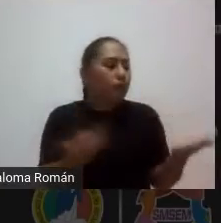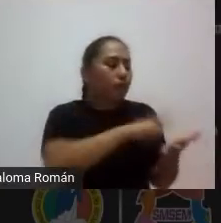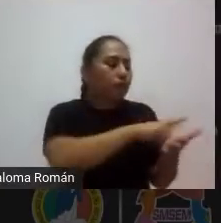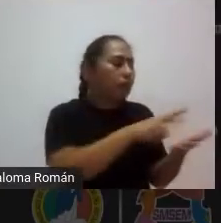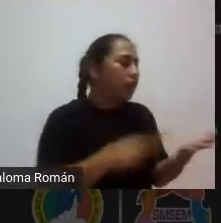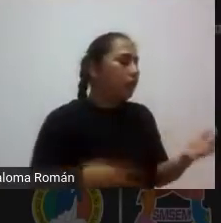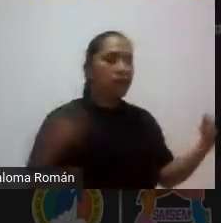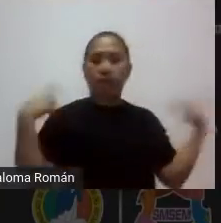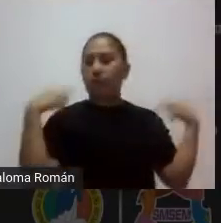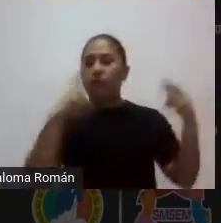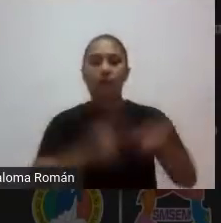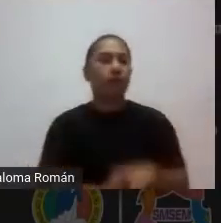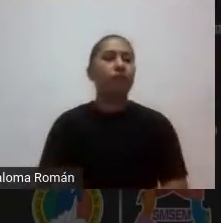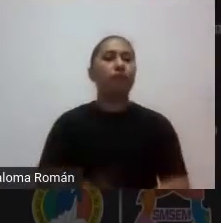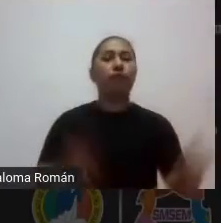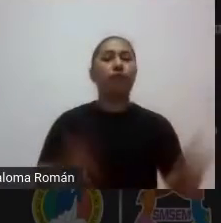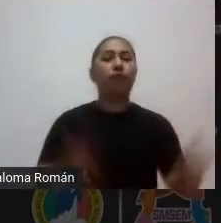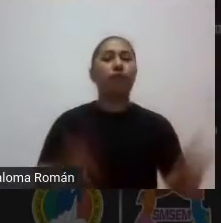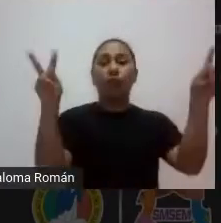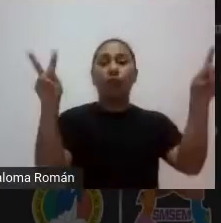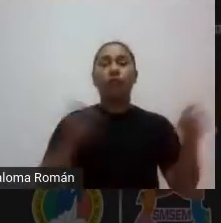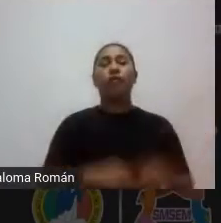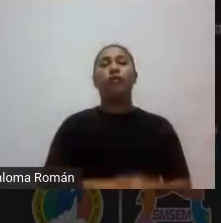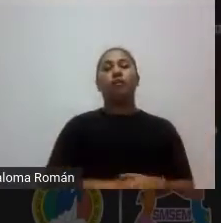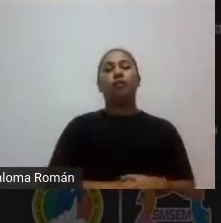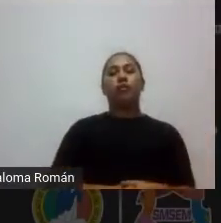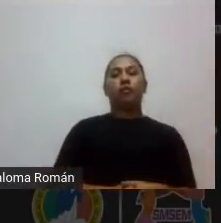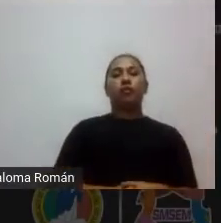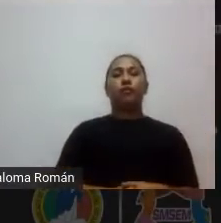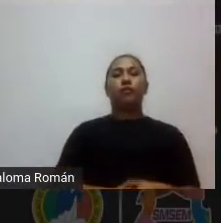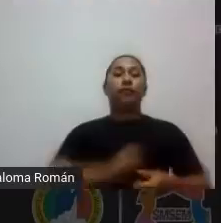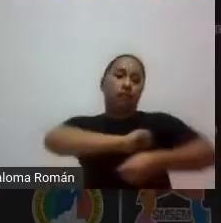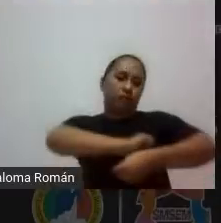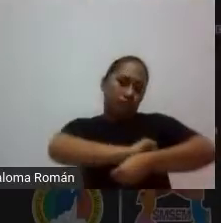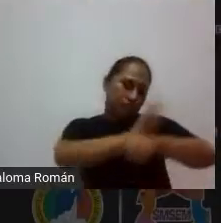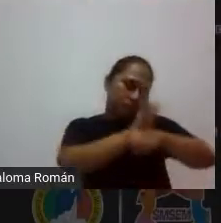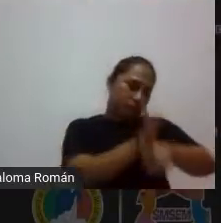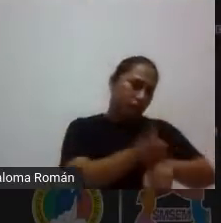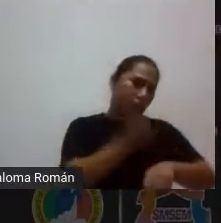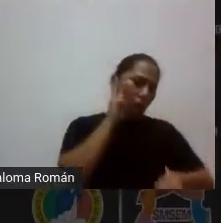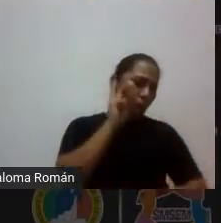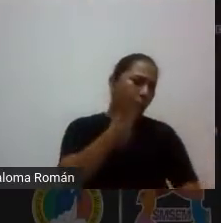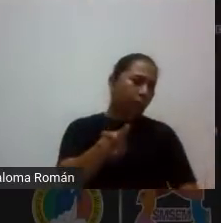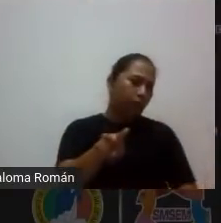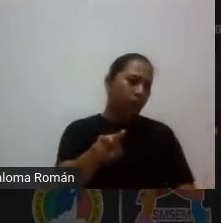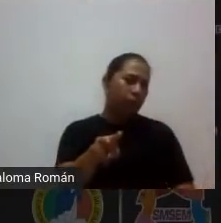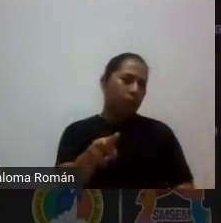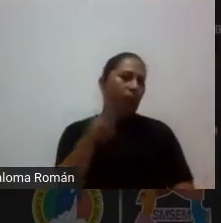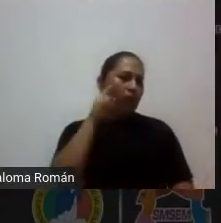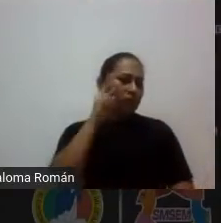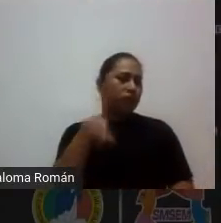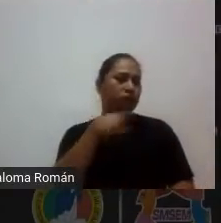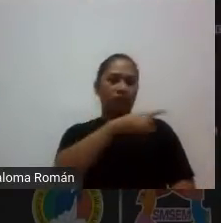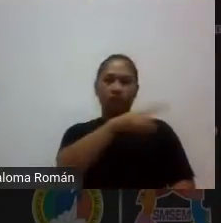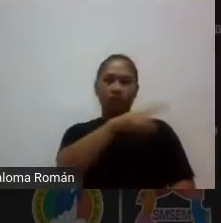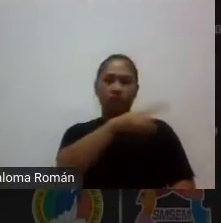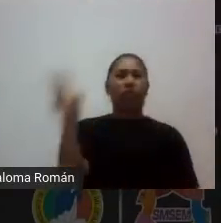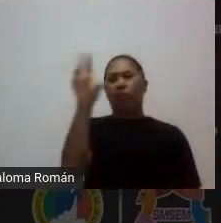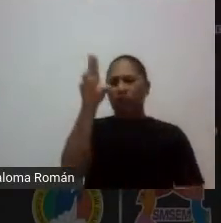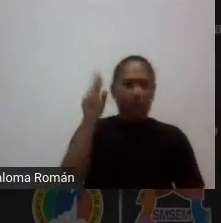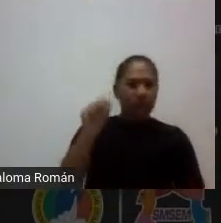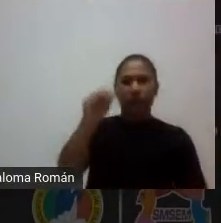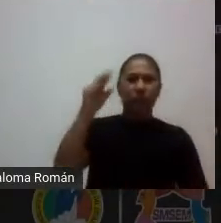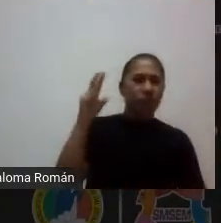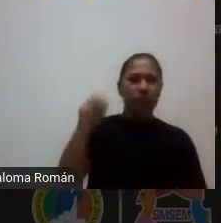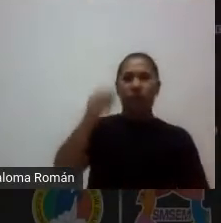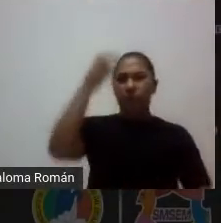tema tema del coronavirus o cree que lo van a encontrar claro que no no lo van a encontrar en un aprendizaje